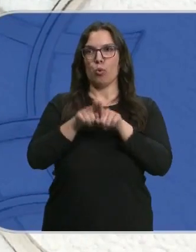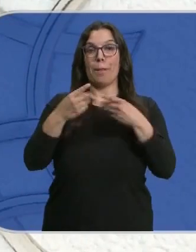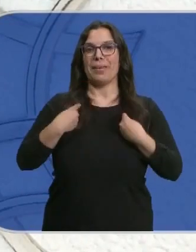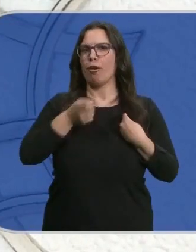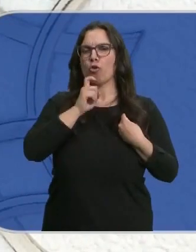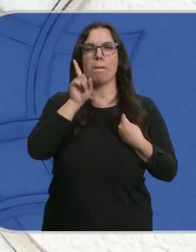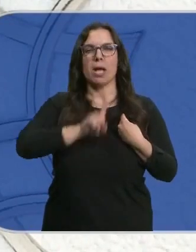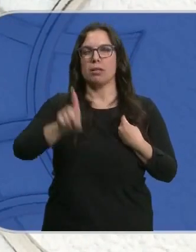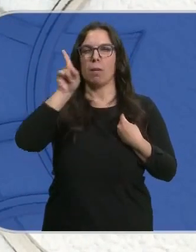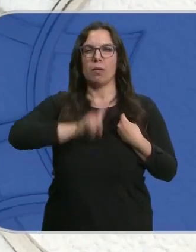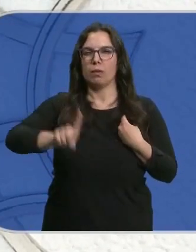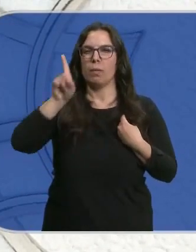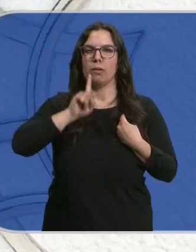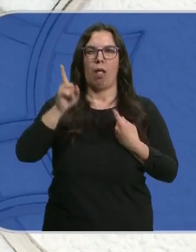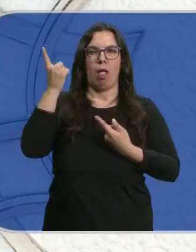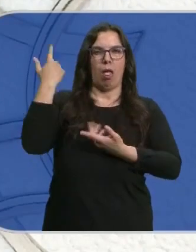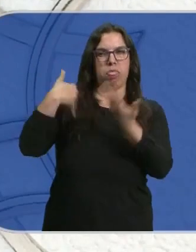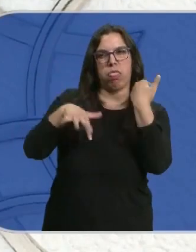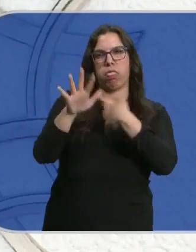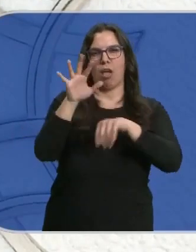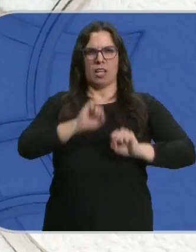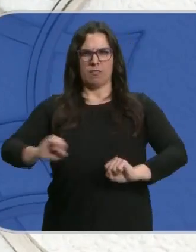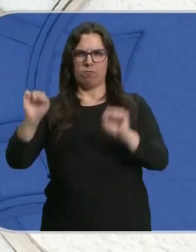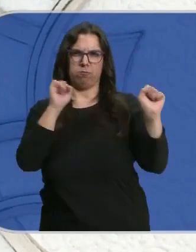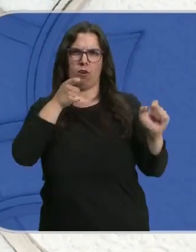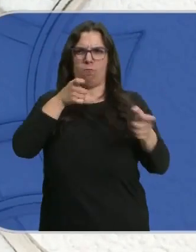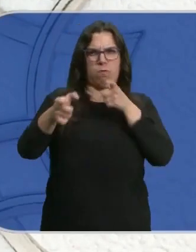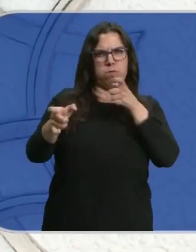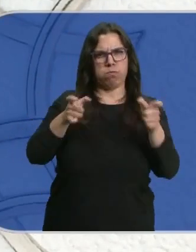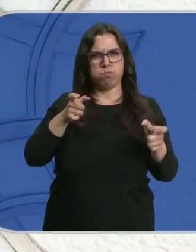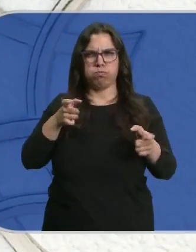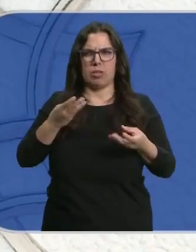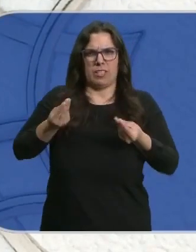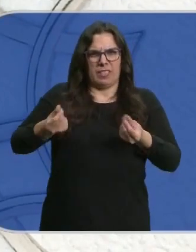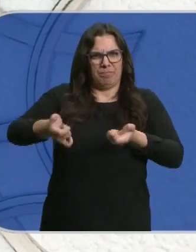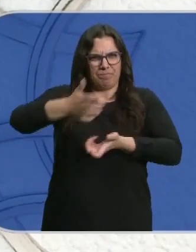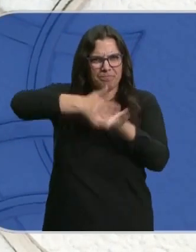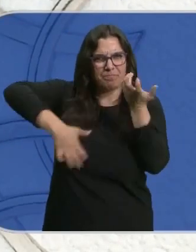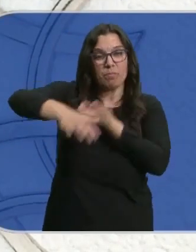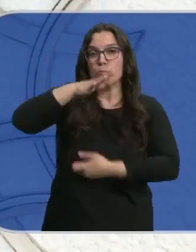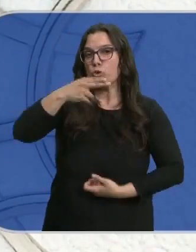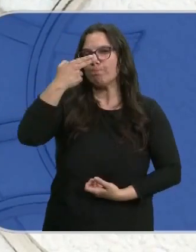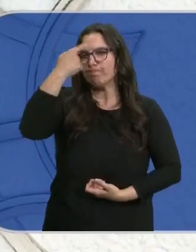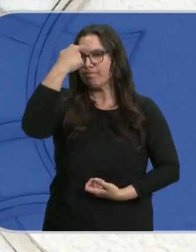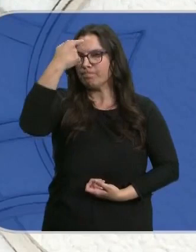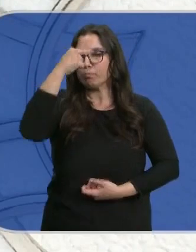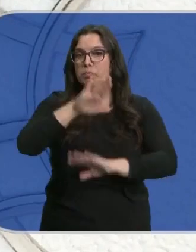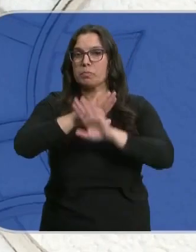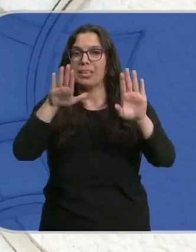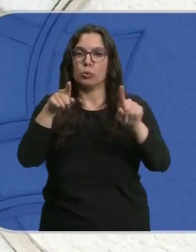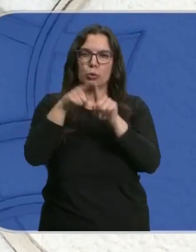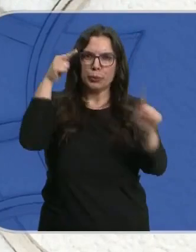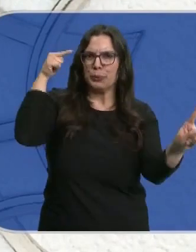mentira, en engaños, en defenderse, en generar climas violentos porque lo único que le interesa es